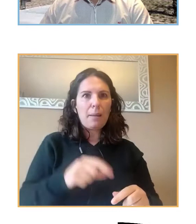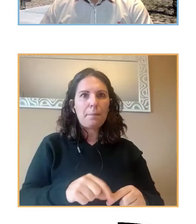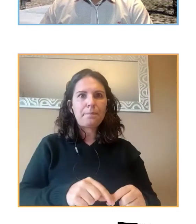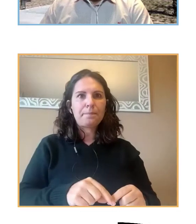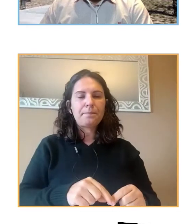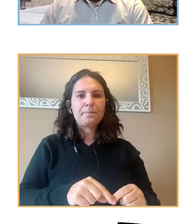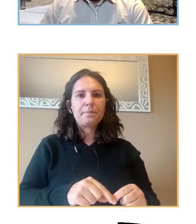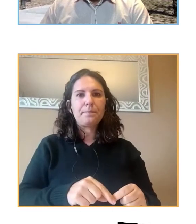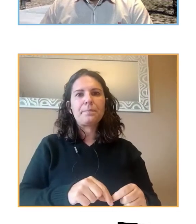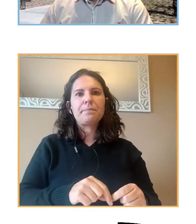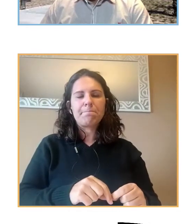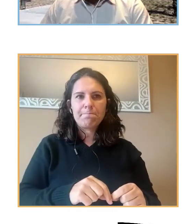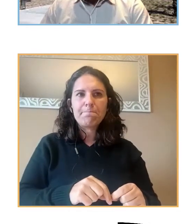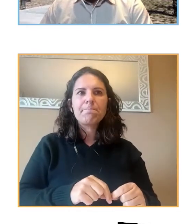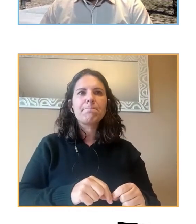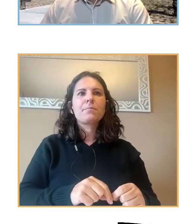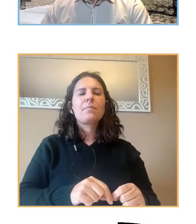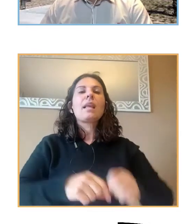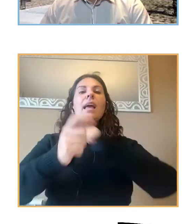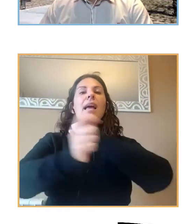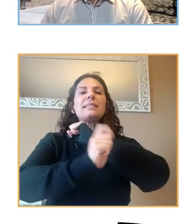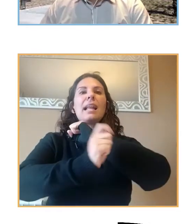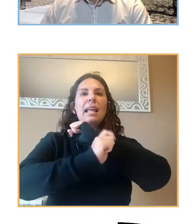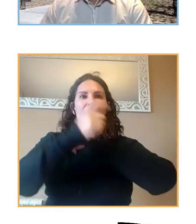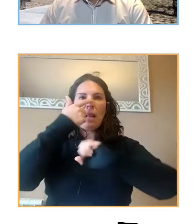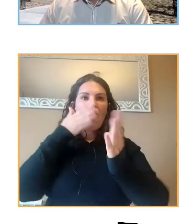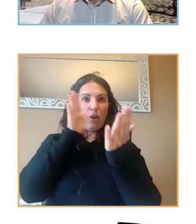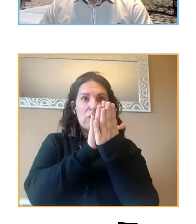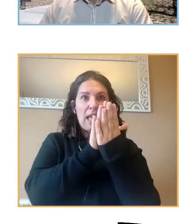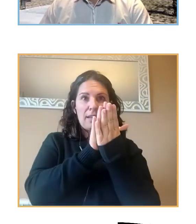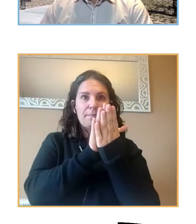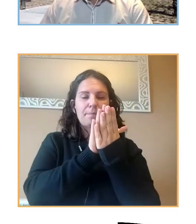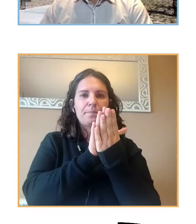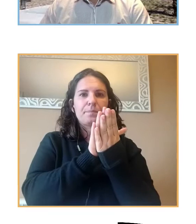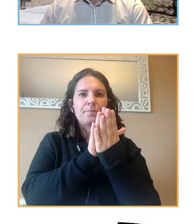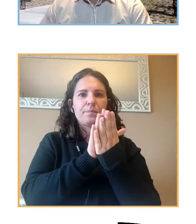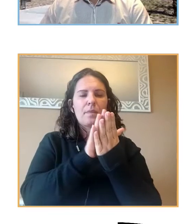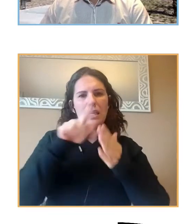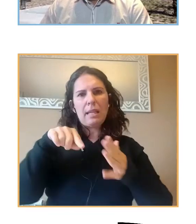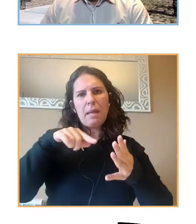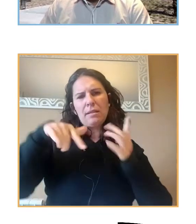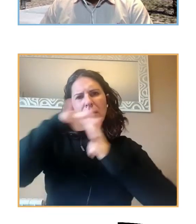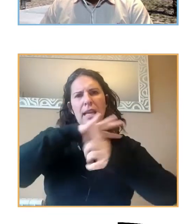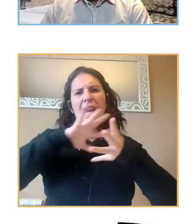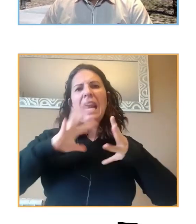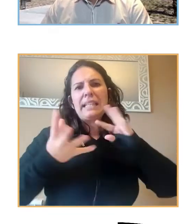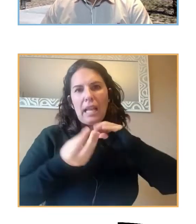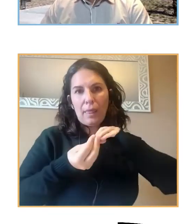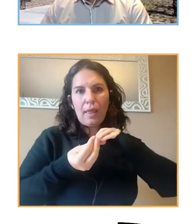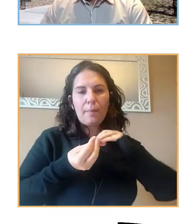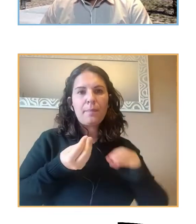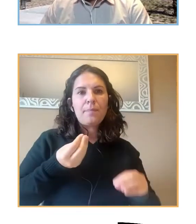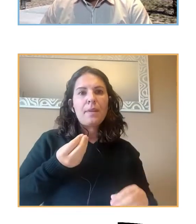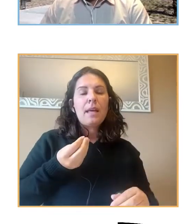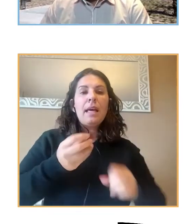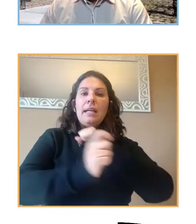Bien en cuanto a estrategias de afrontamiento y resiliencia las estrategias de afrontamiento